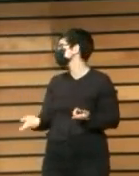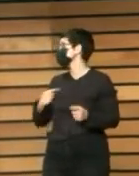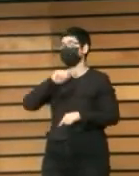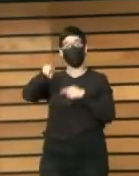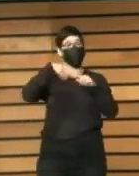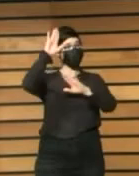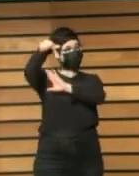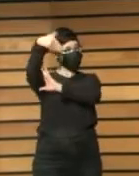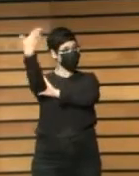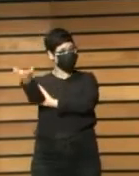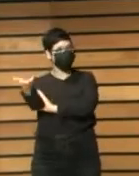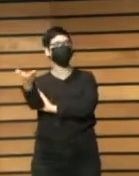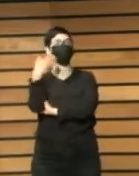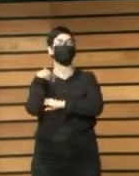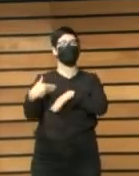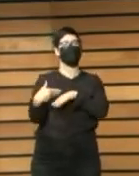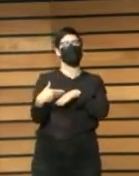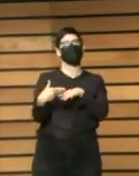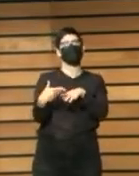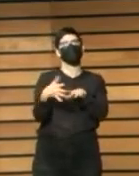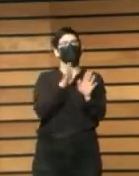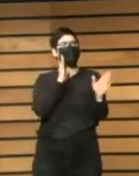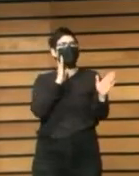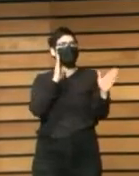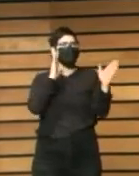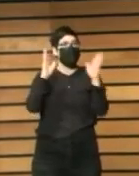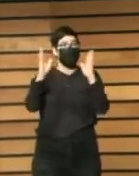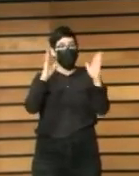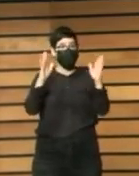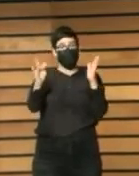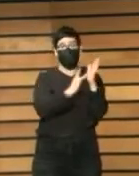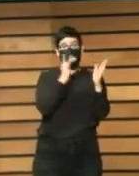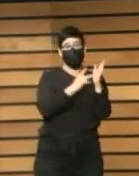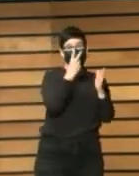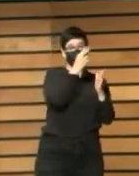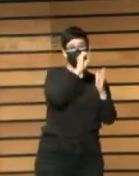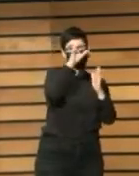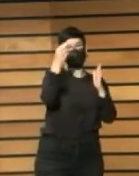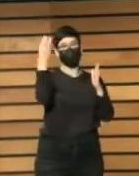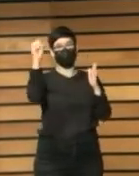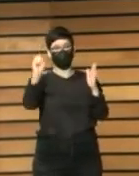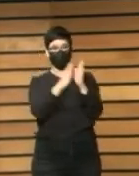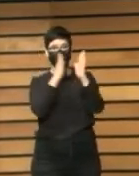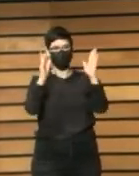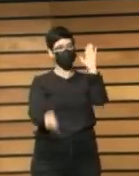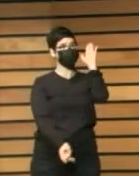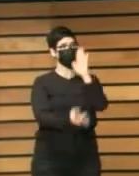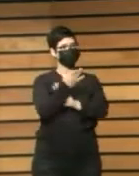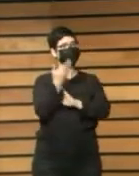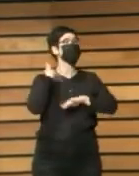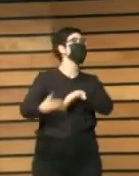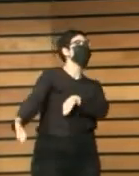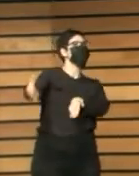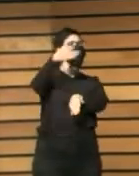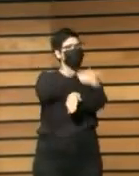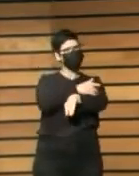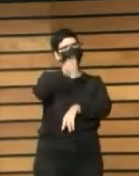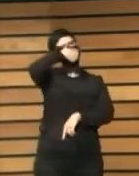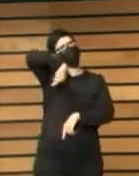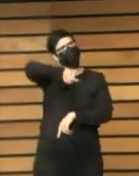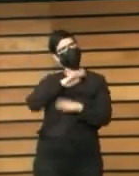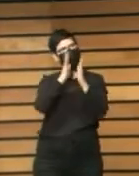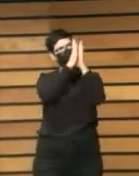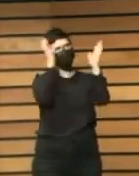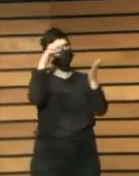incluso antes de que existiera la agenda 20-30 en la biblioteca de Arucas nos planteamos que no